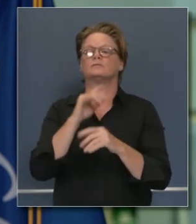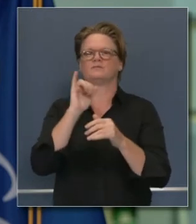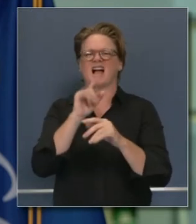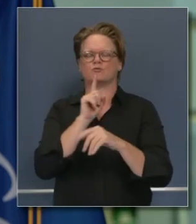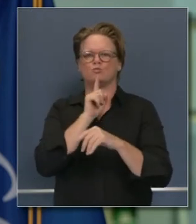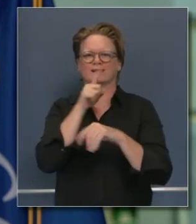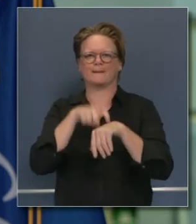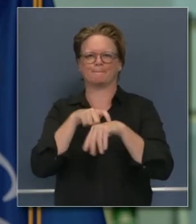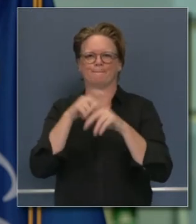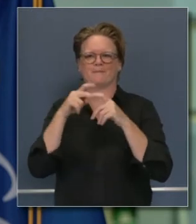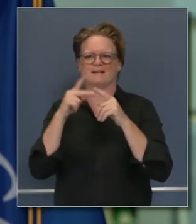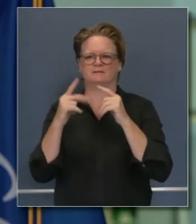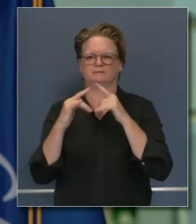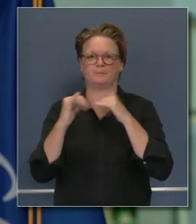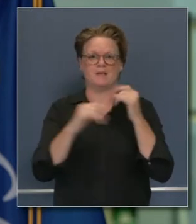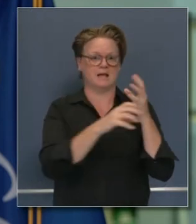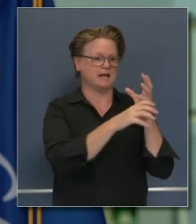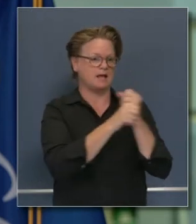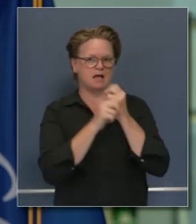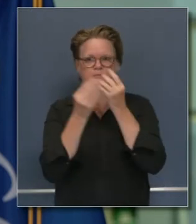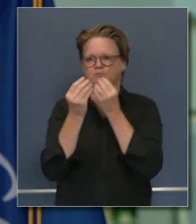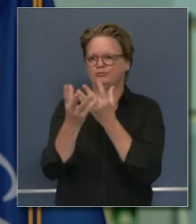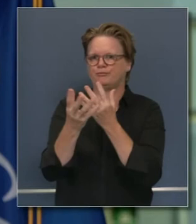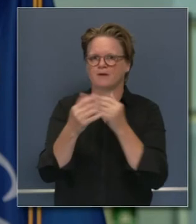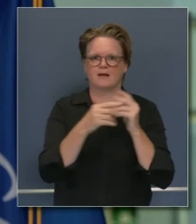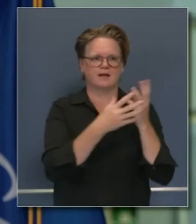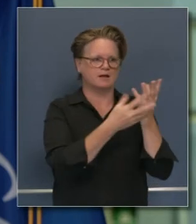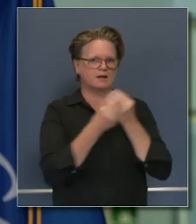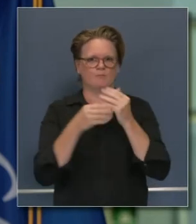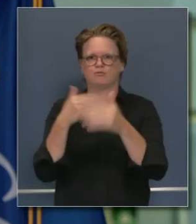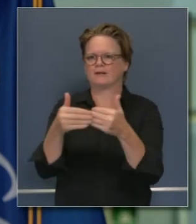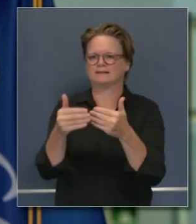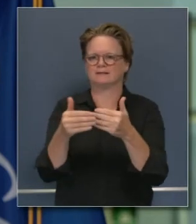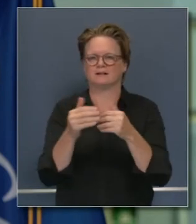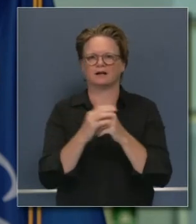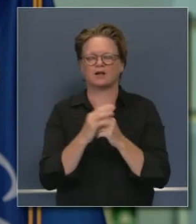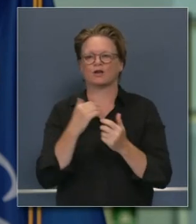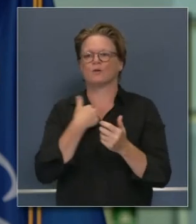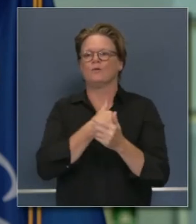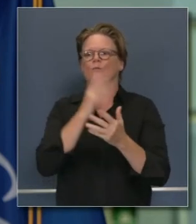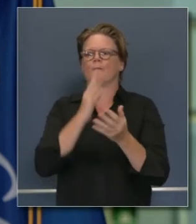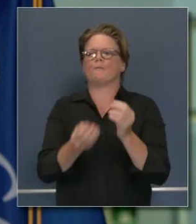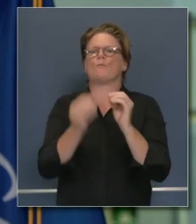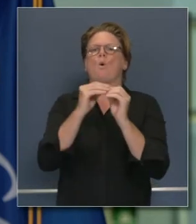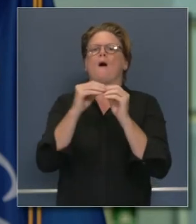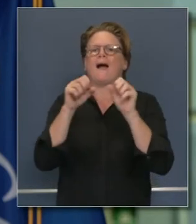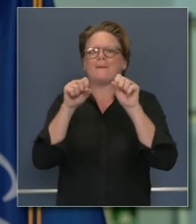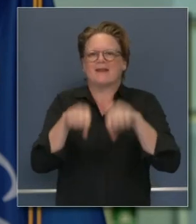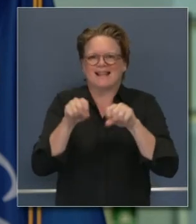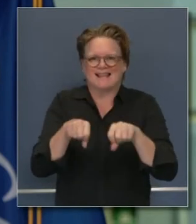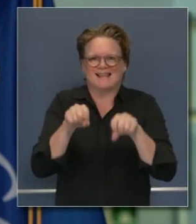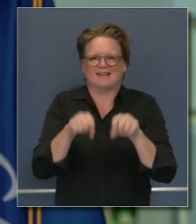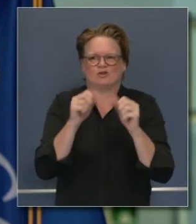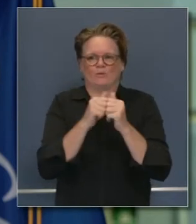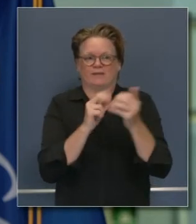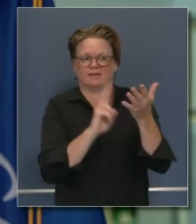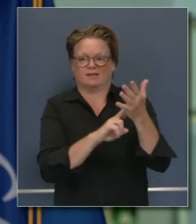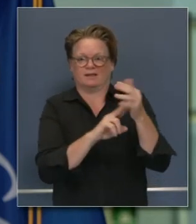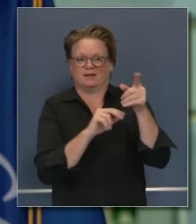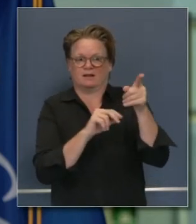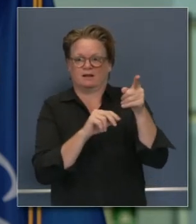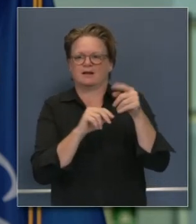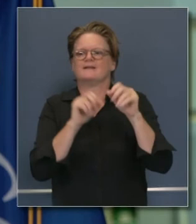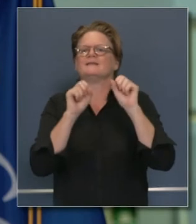de contactos porque el tiempo del diagnóstico será tan rápido y los resultados nos permitirán más capacidad desde el punto de vista